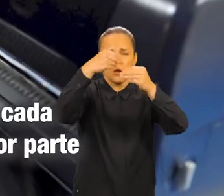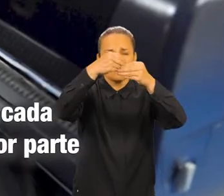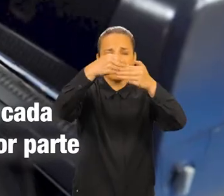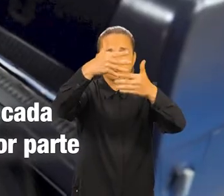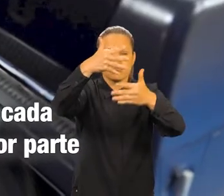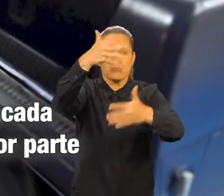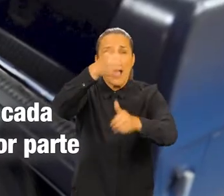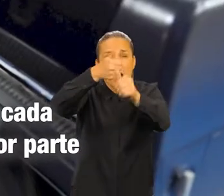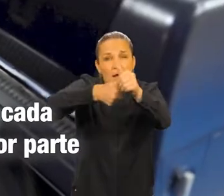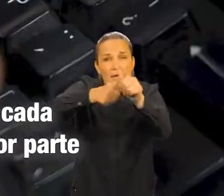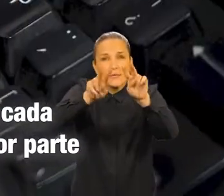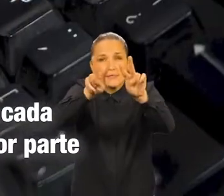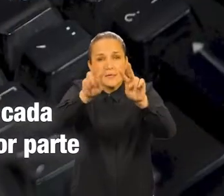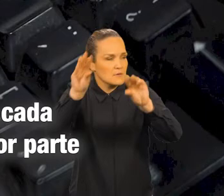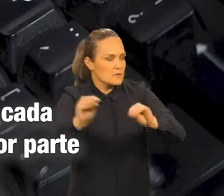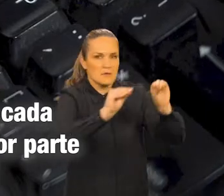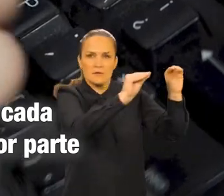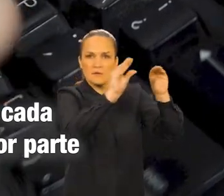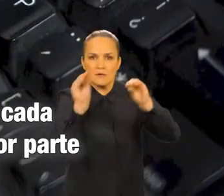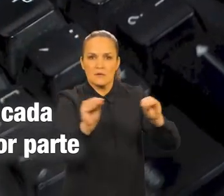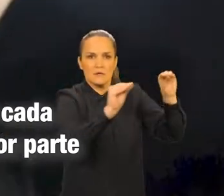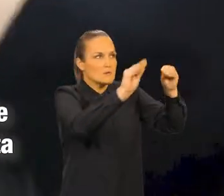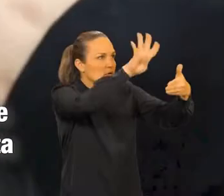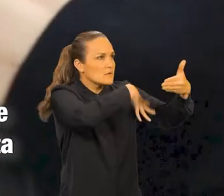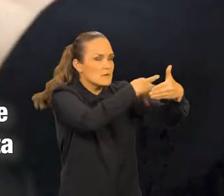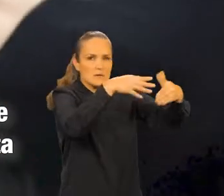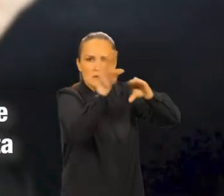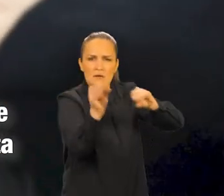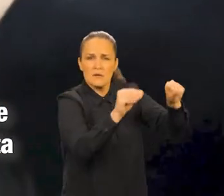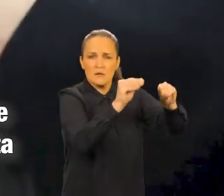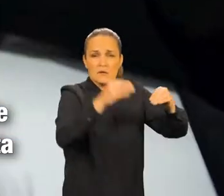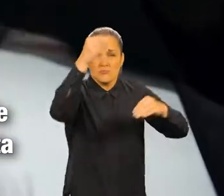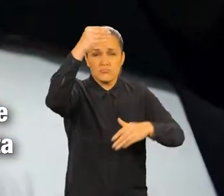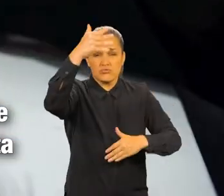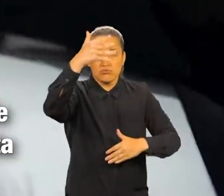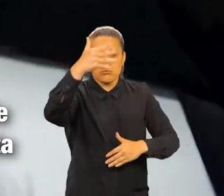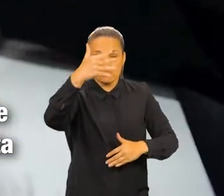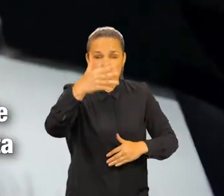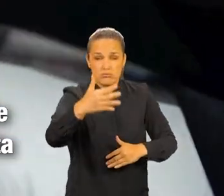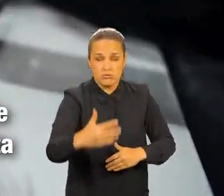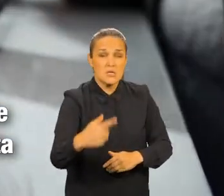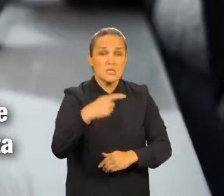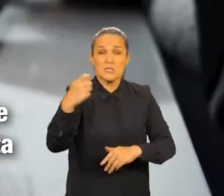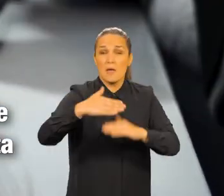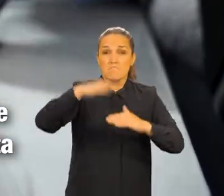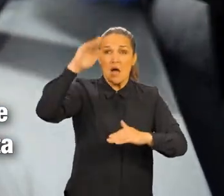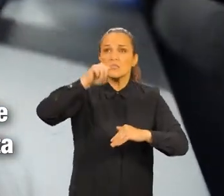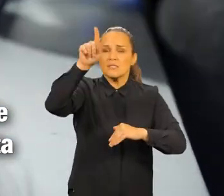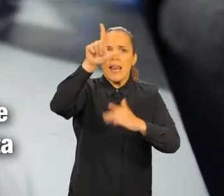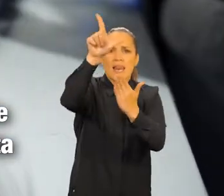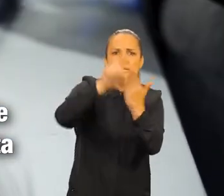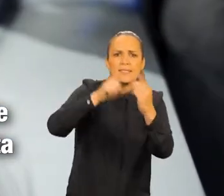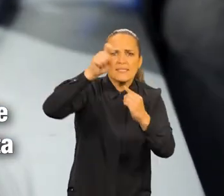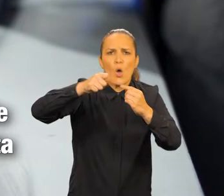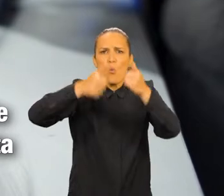cada uno de los correos electrónicos que llegaban por parte de nuestros pobres. Estaban cientos de correos electrónicos, cada uno con las listas de los